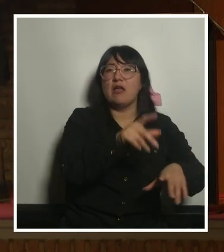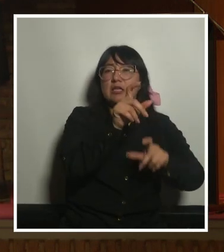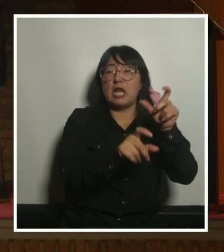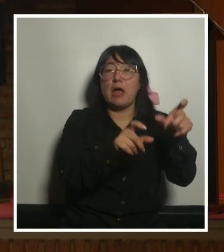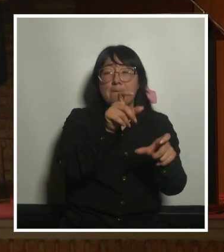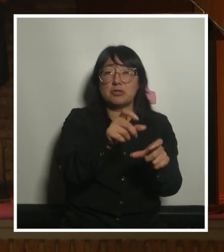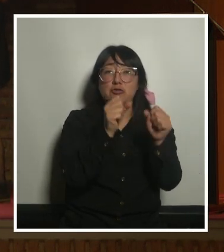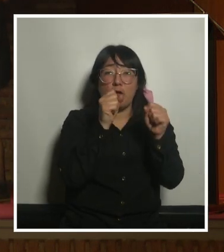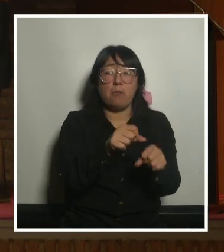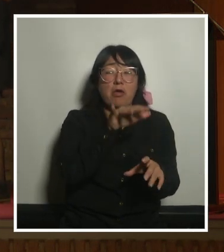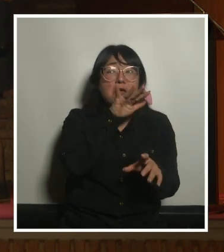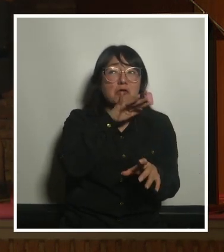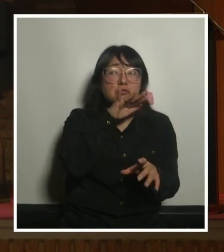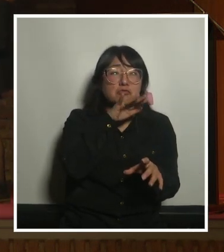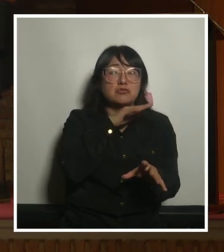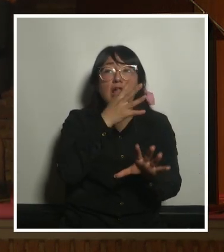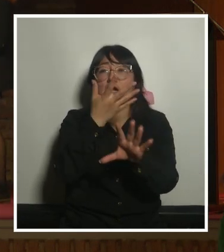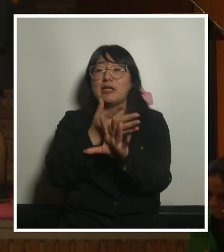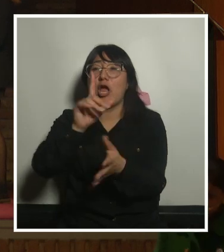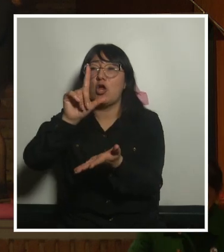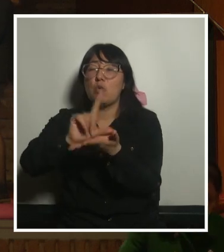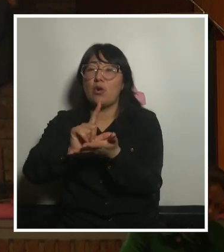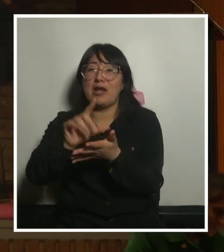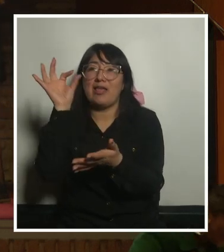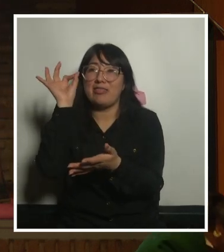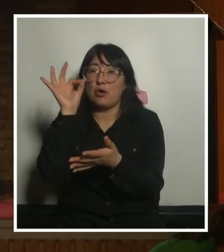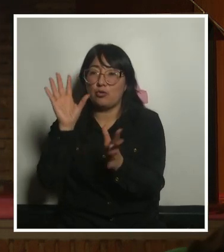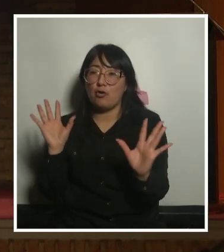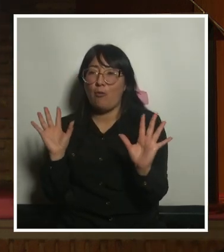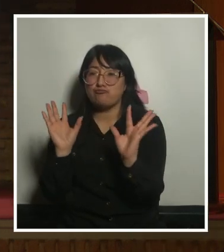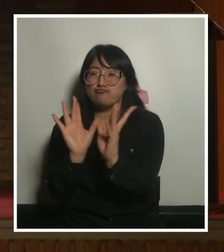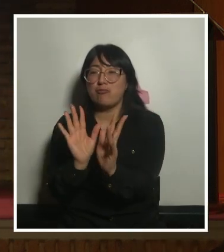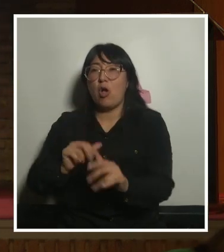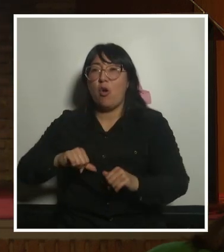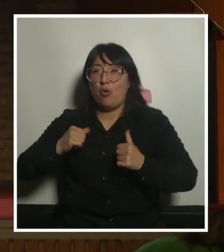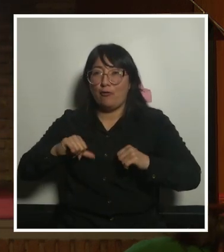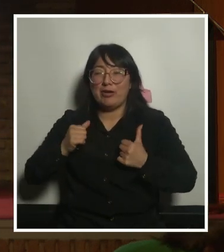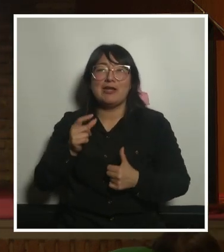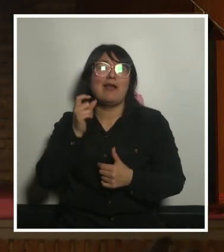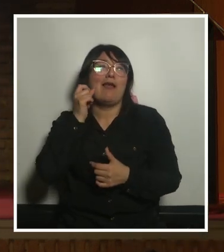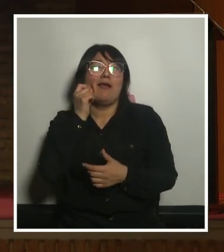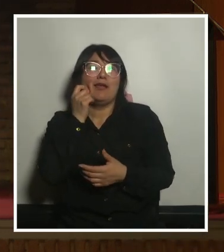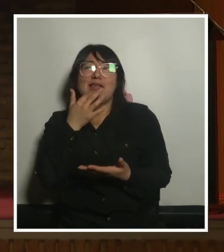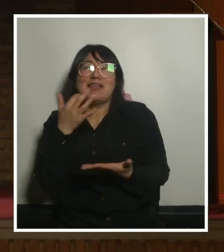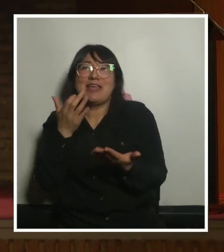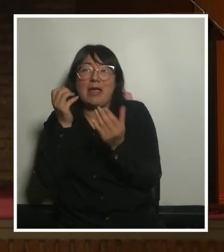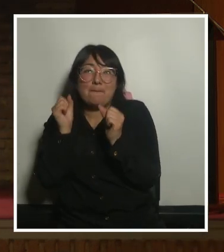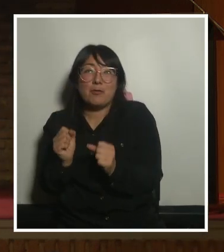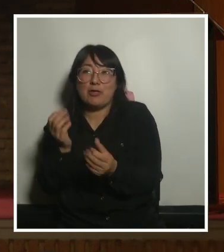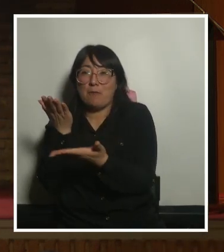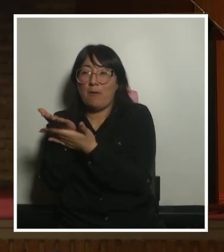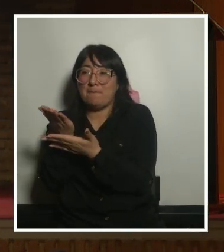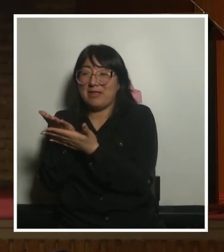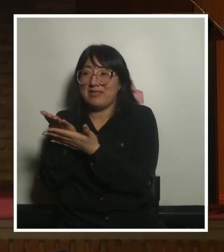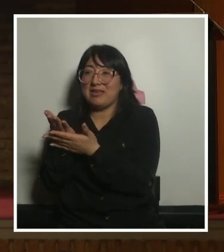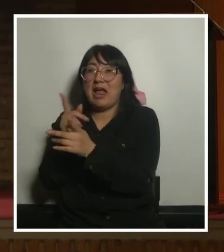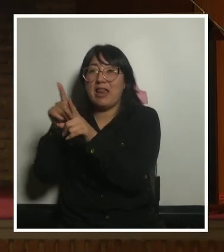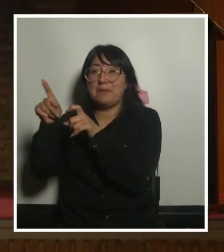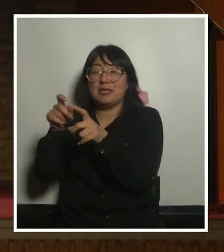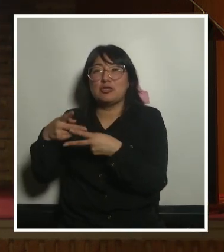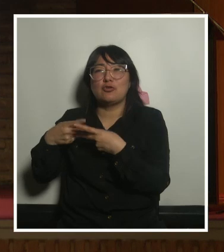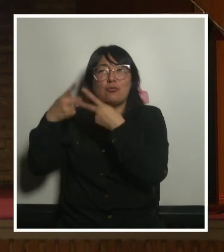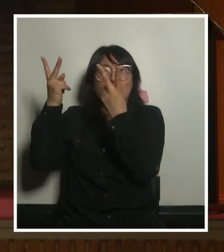usar que haya un espacio de reunión juvenil y cuáles son las cosas que le pueden pedir a la administración pública